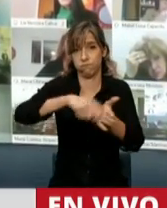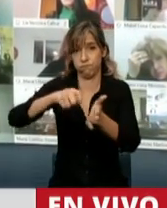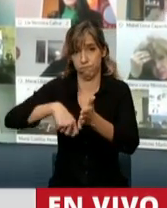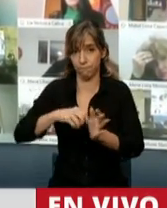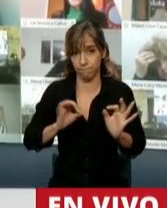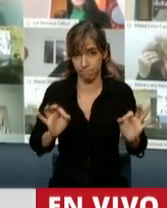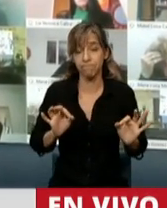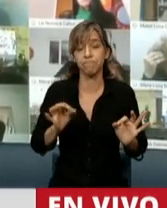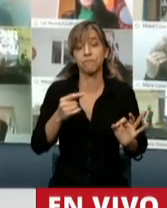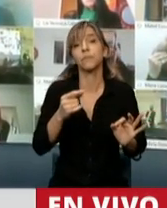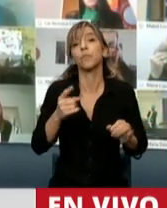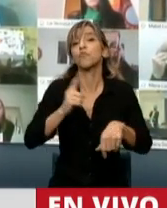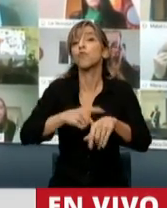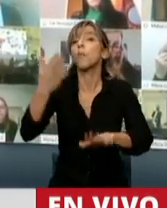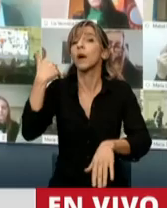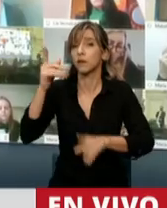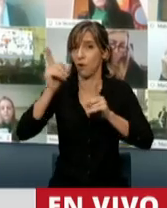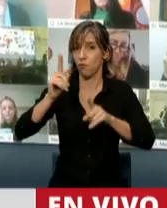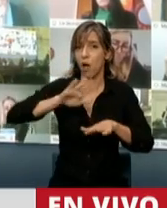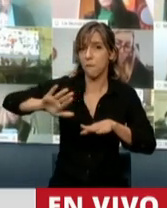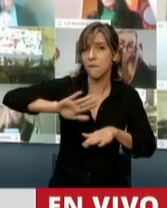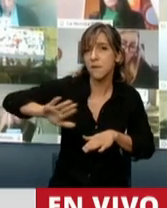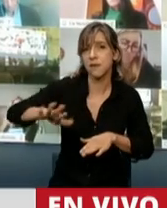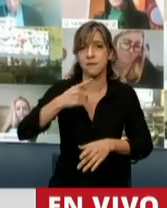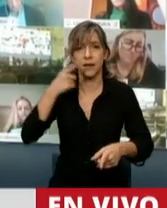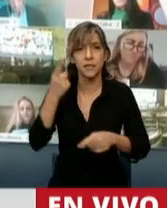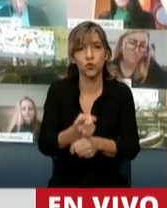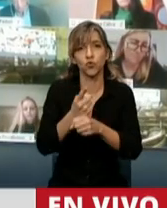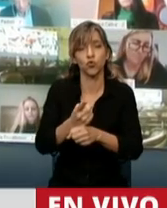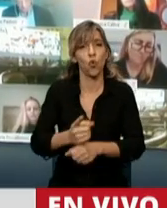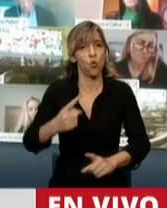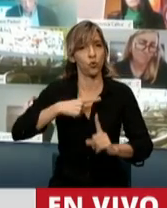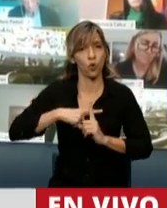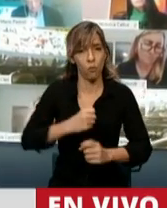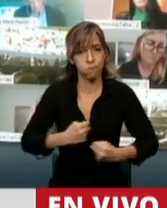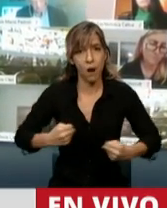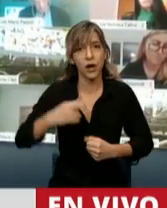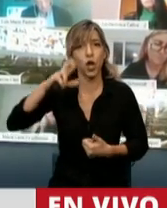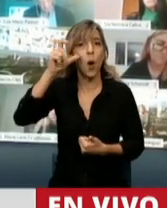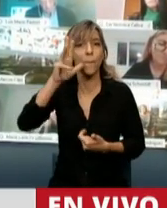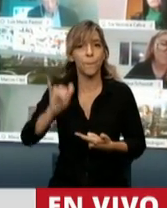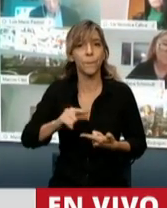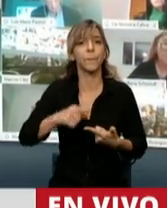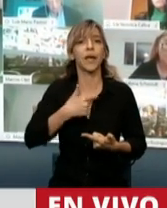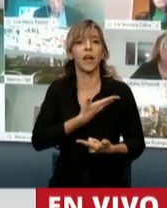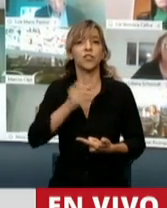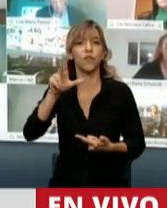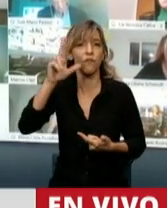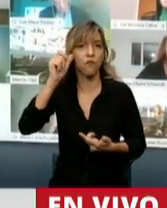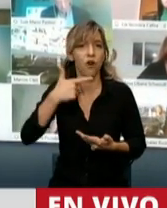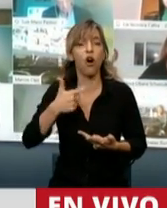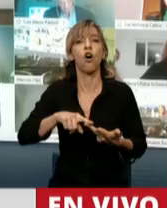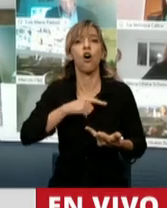y recibiendo amenazas e insultos. La diputada Elisa Carrió, Adrián Pérez, Héctor Flores, Elisa Carca,